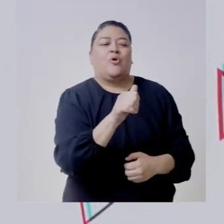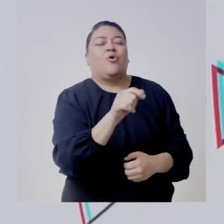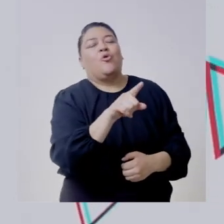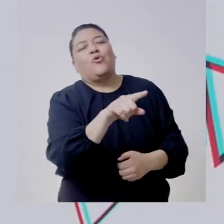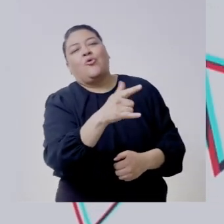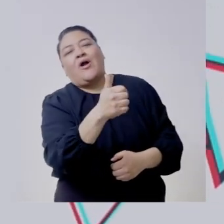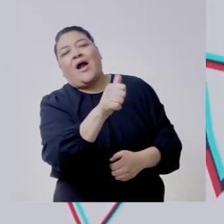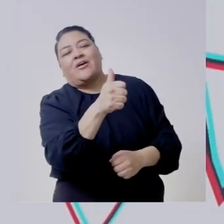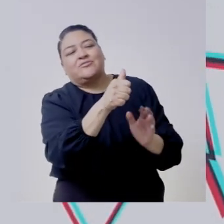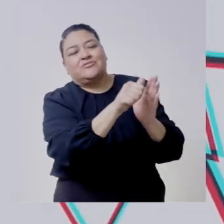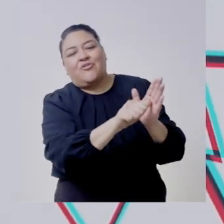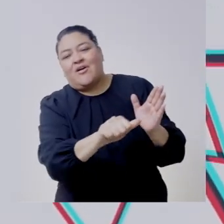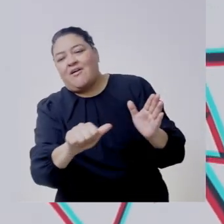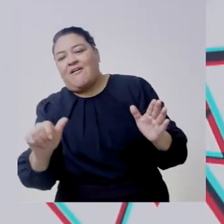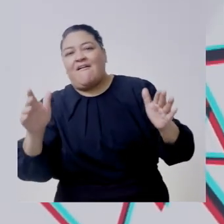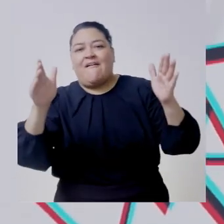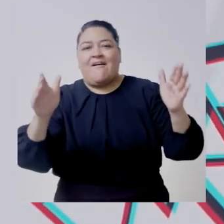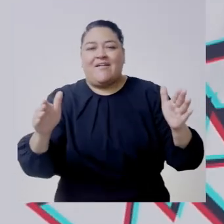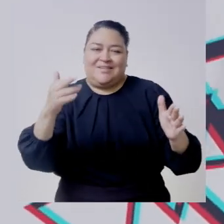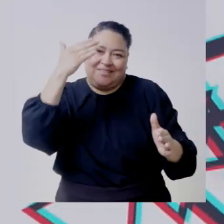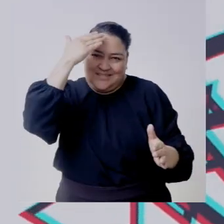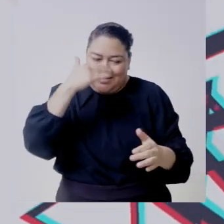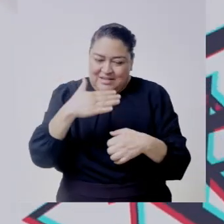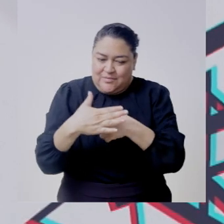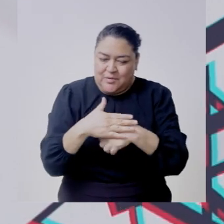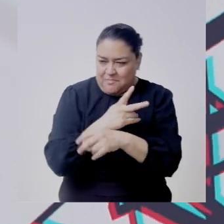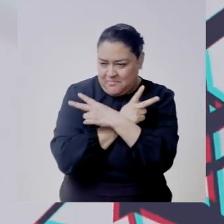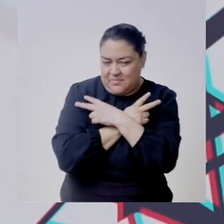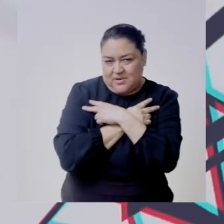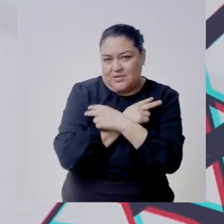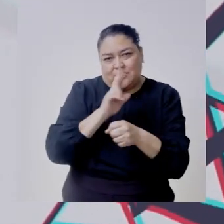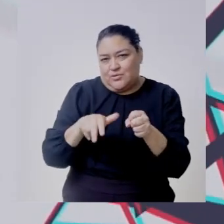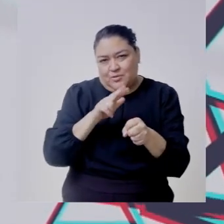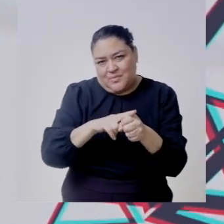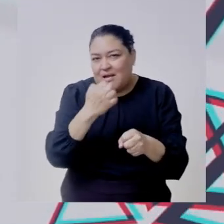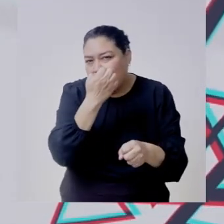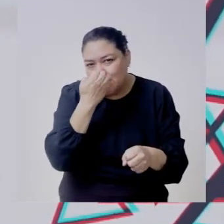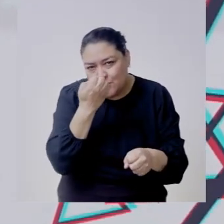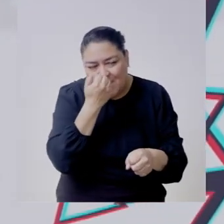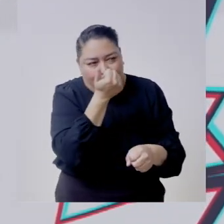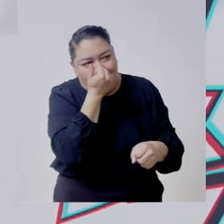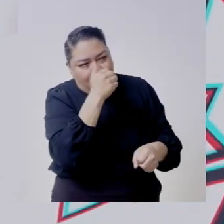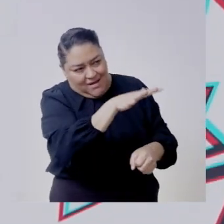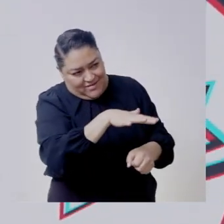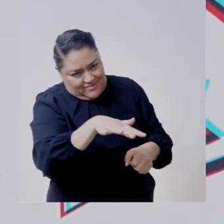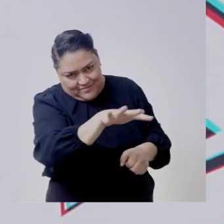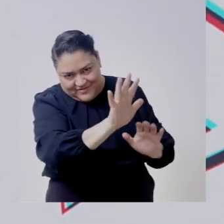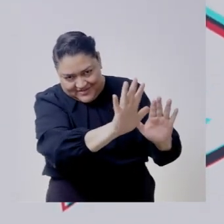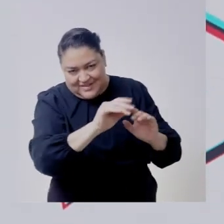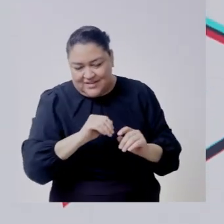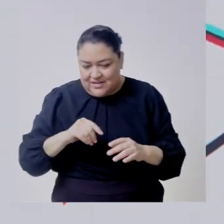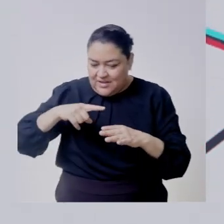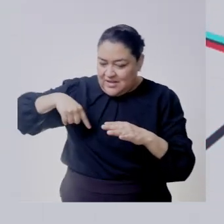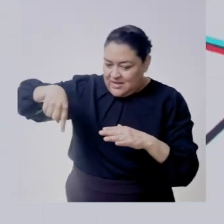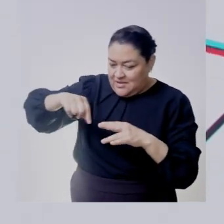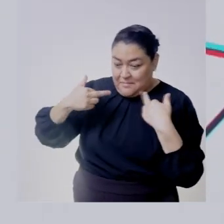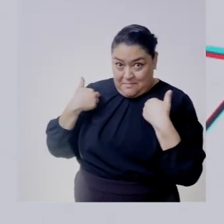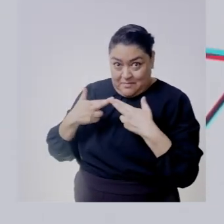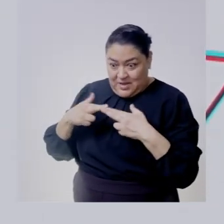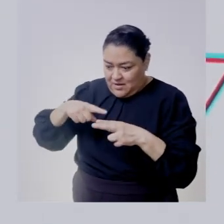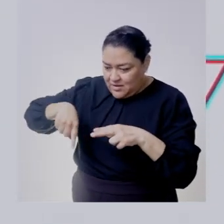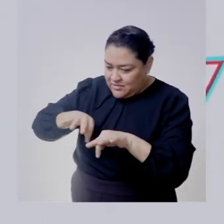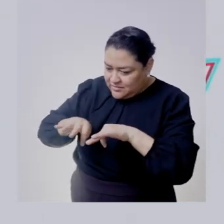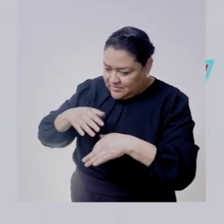semestre y como toda escuela bueno pues descansan tienen vacaciones bueno los alumnos no porque ustedes siguen trabajando